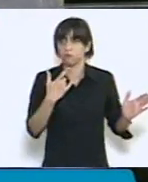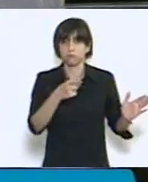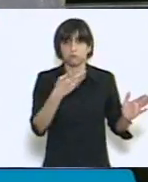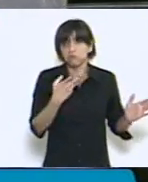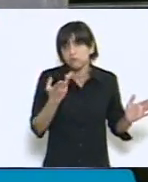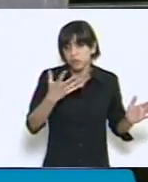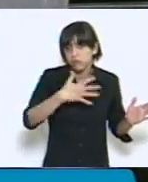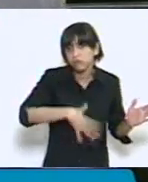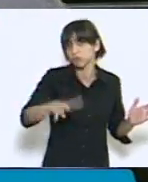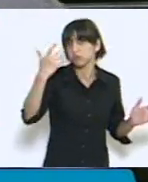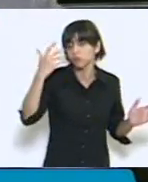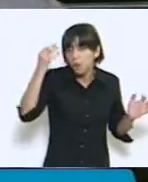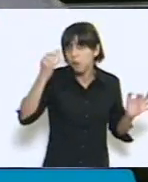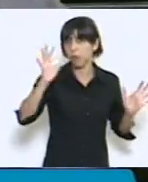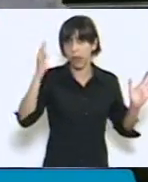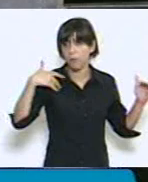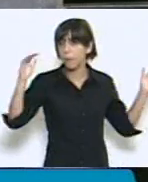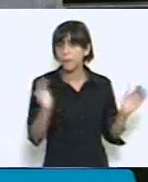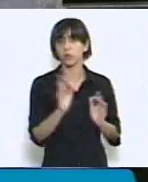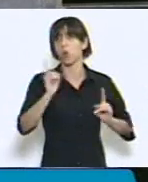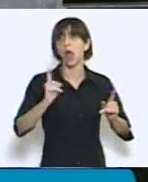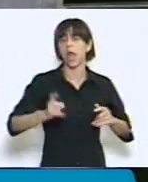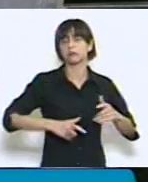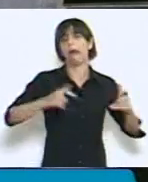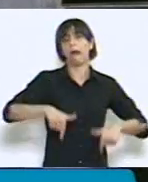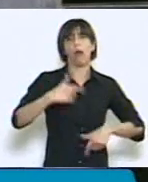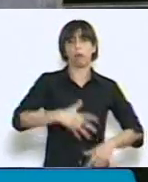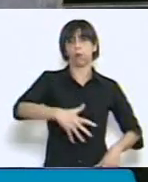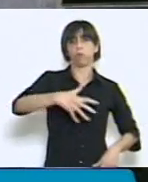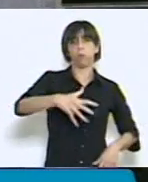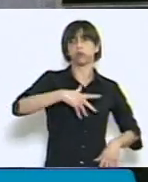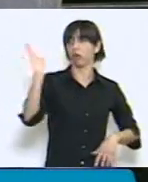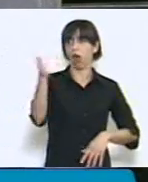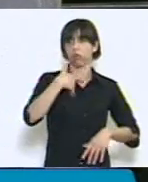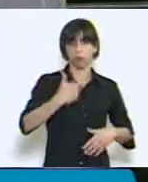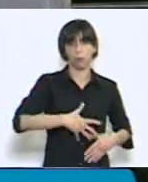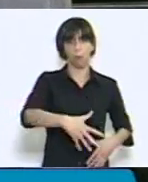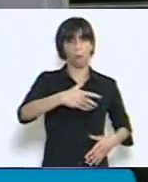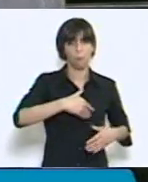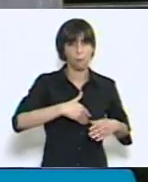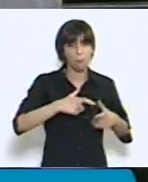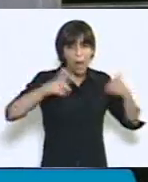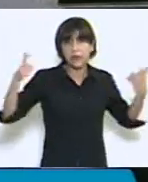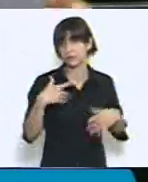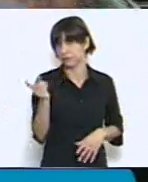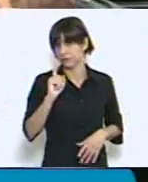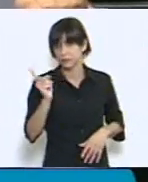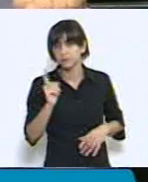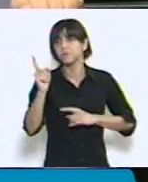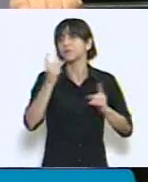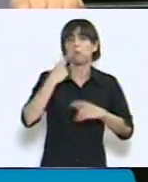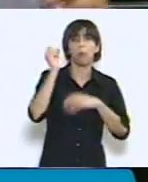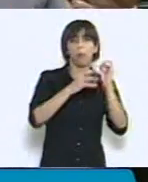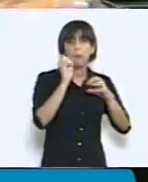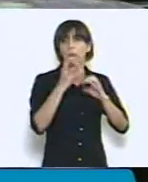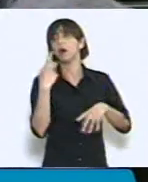yo creo que rescatar lo que la ley de asignaciones familiares lo tiene, que es lo que muchos no hablan. Ya en el espíritu